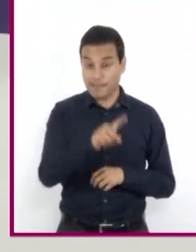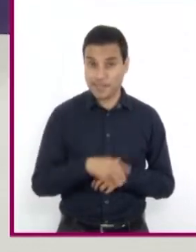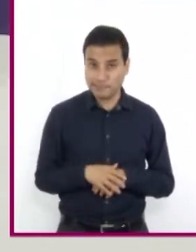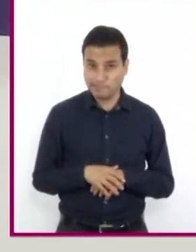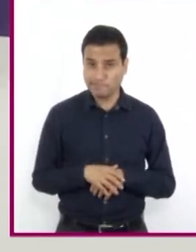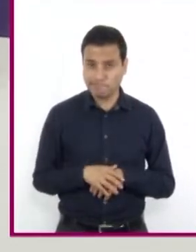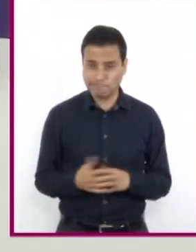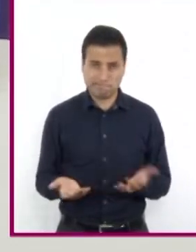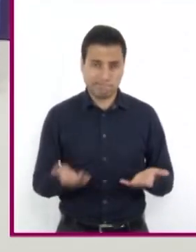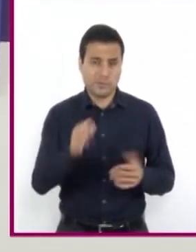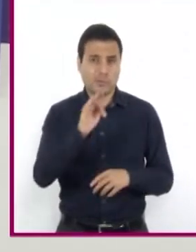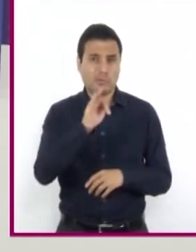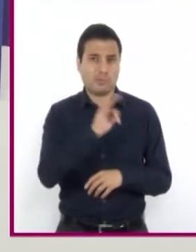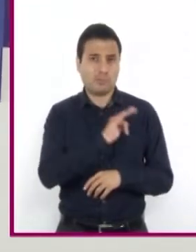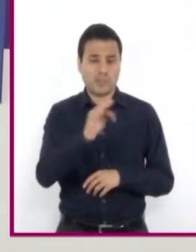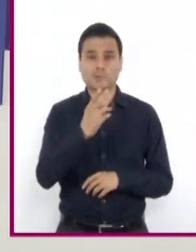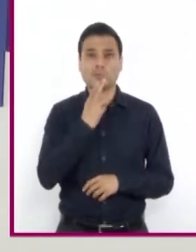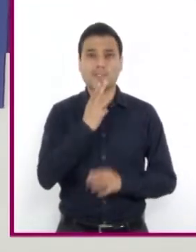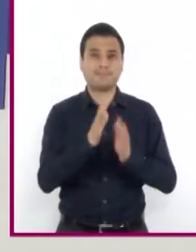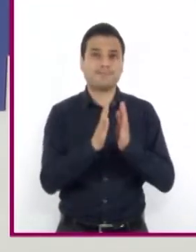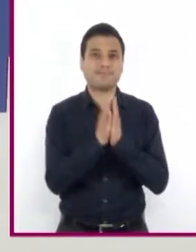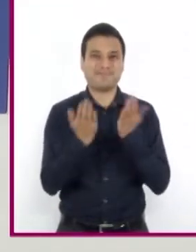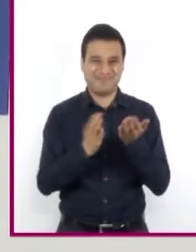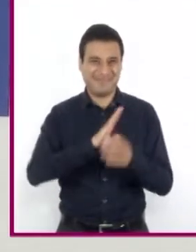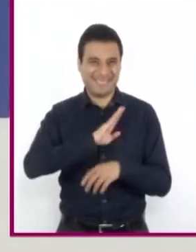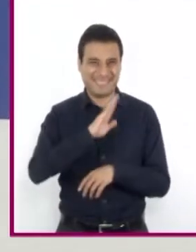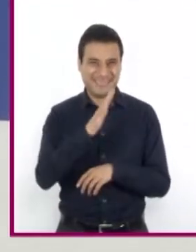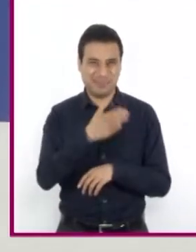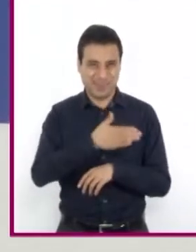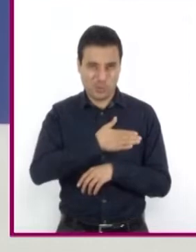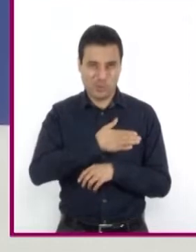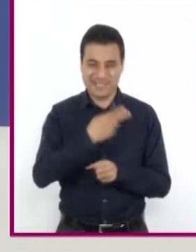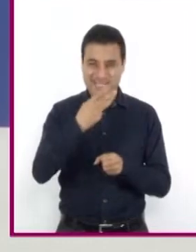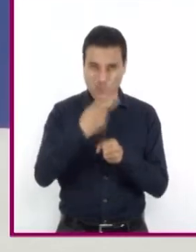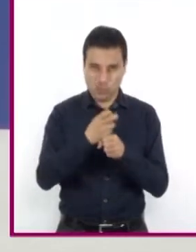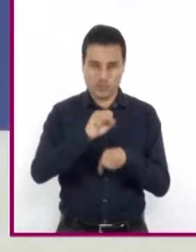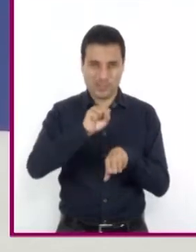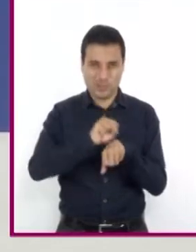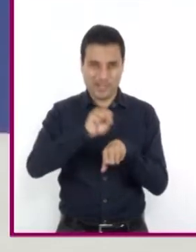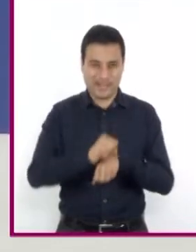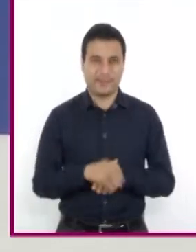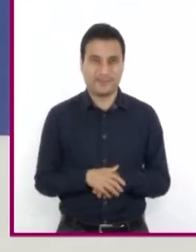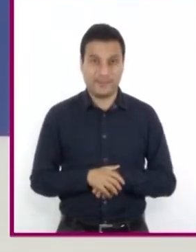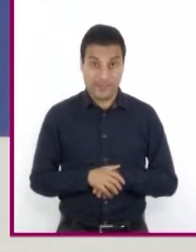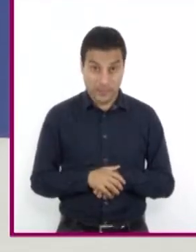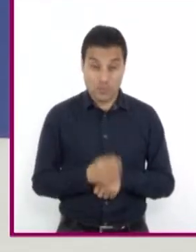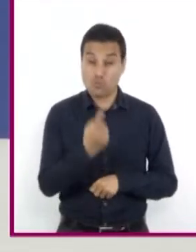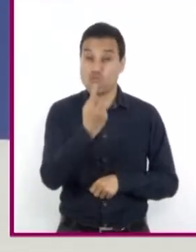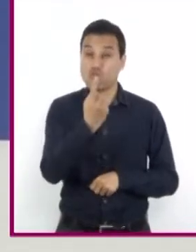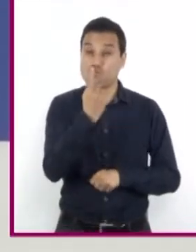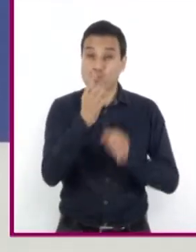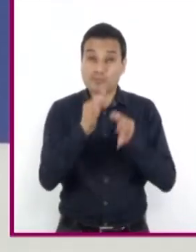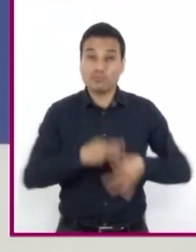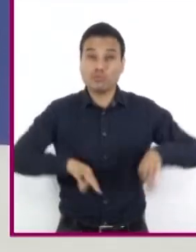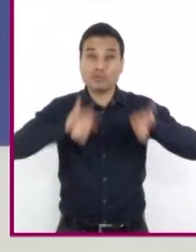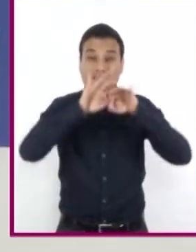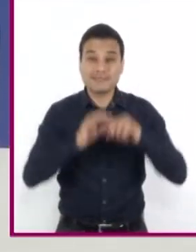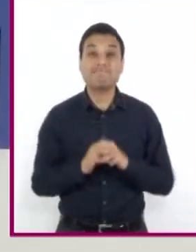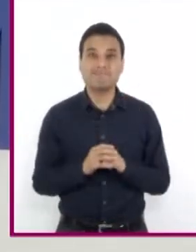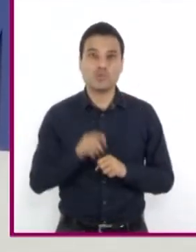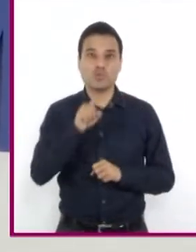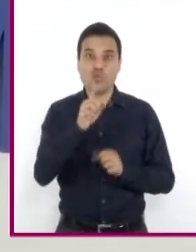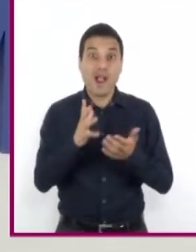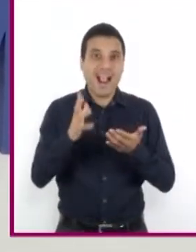ayudarles tener a la mano su libro de texto de lengua materna de segundo grado y sobre todo muchas ganas de conocer